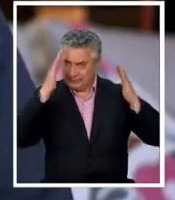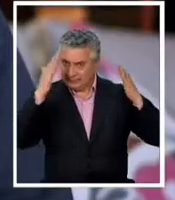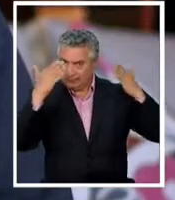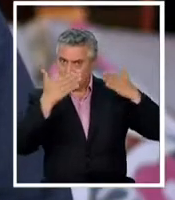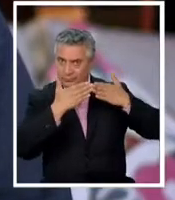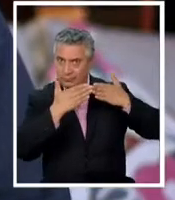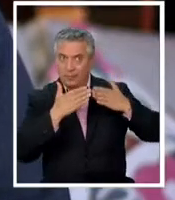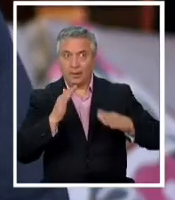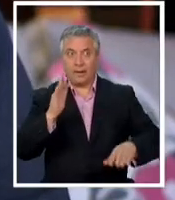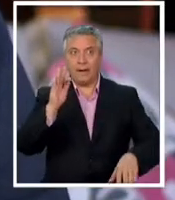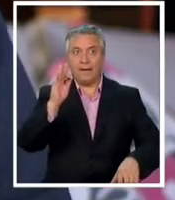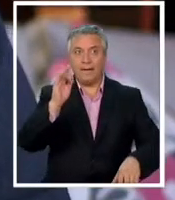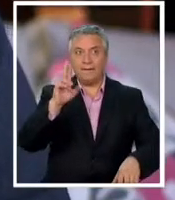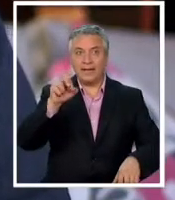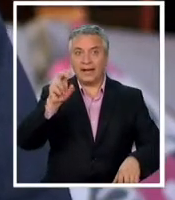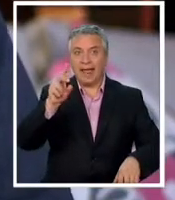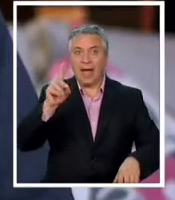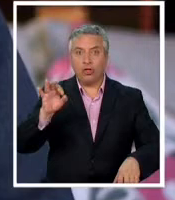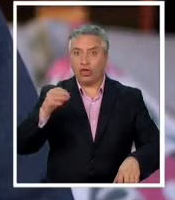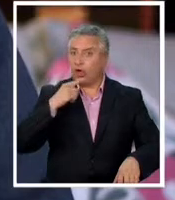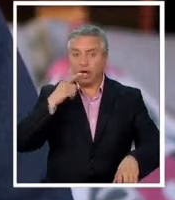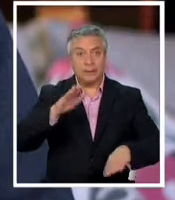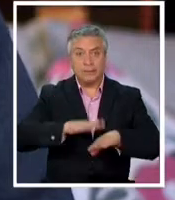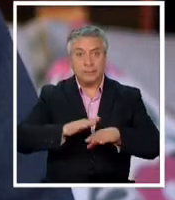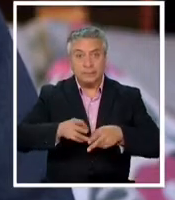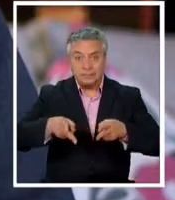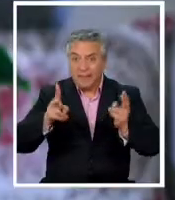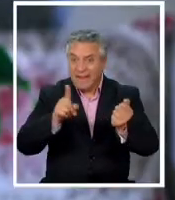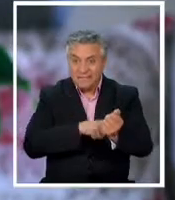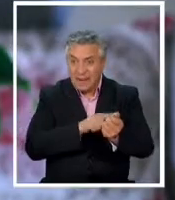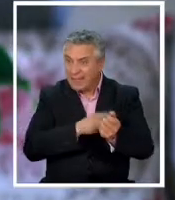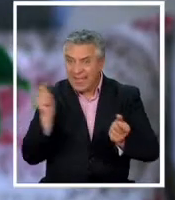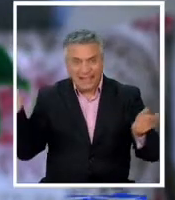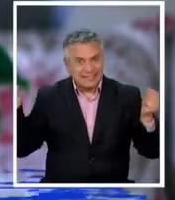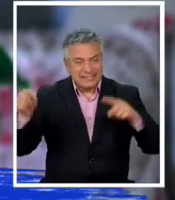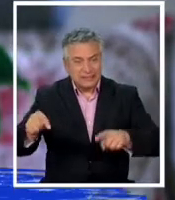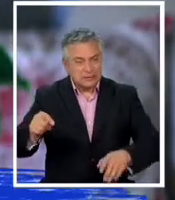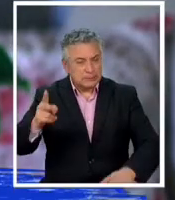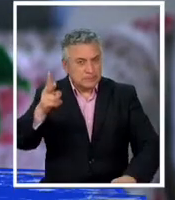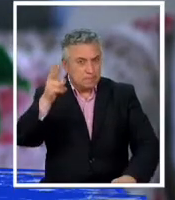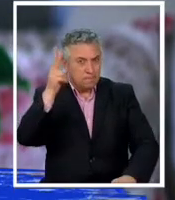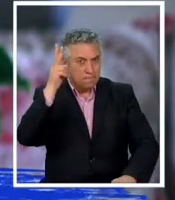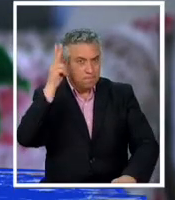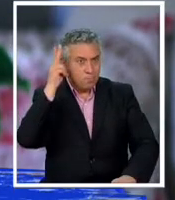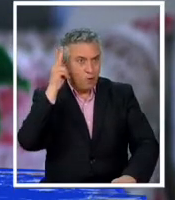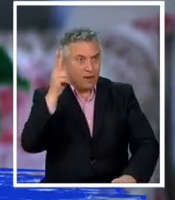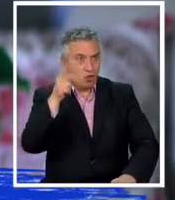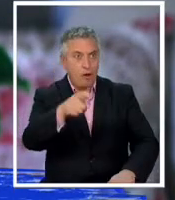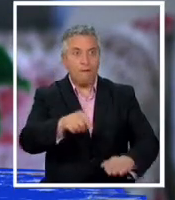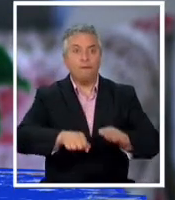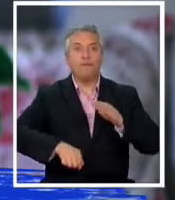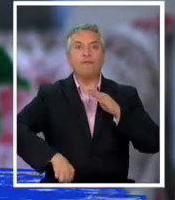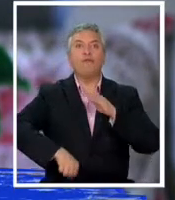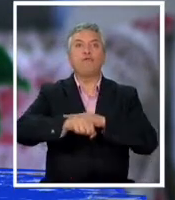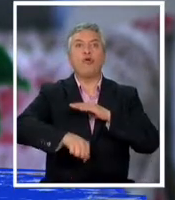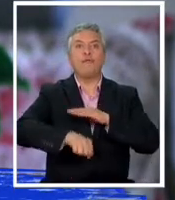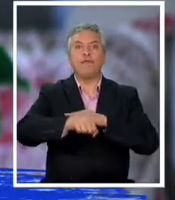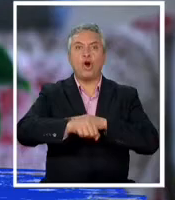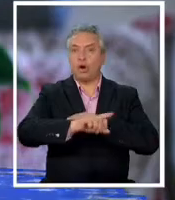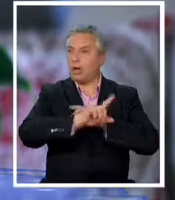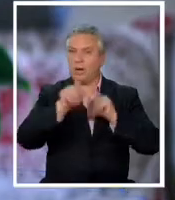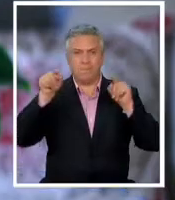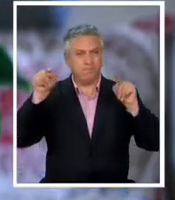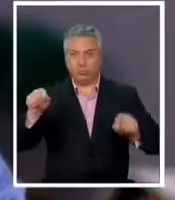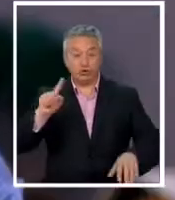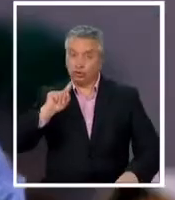Fernando no metía ni una persona familiar Estaba dedicado al fútbol y todos estábamos en la